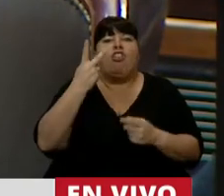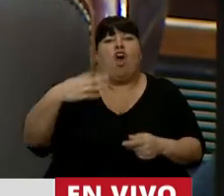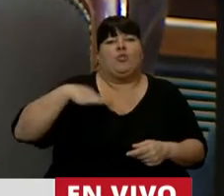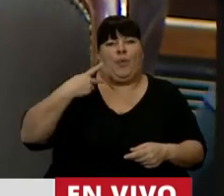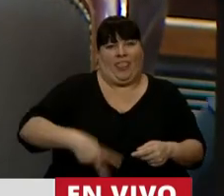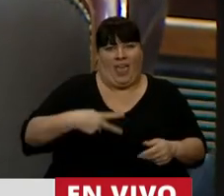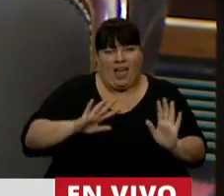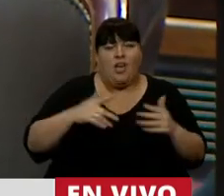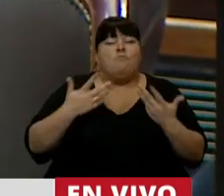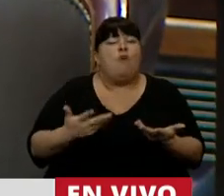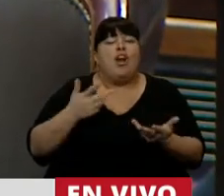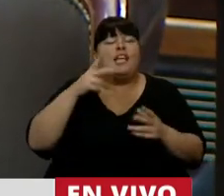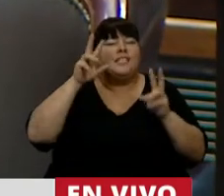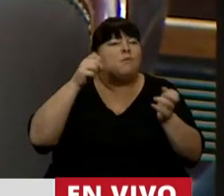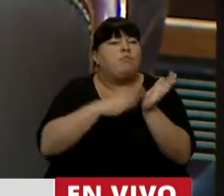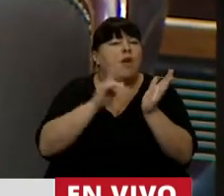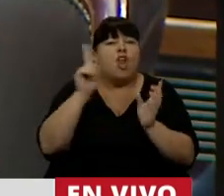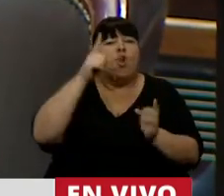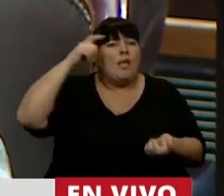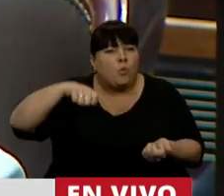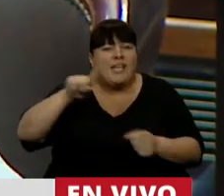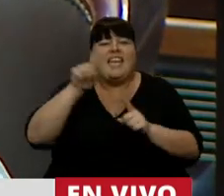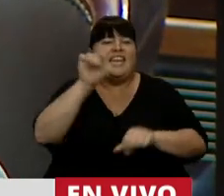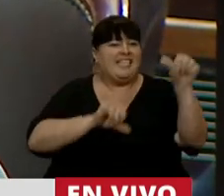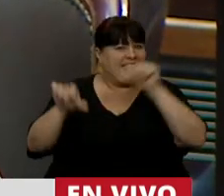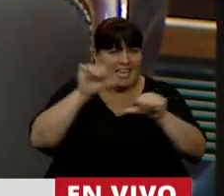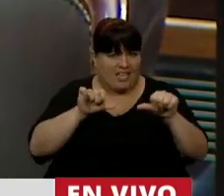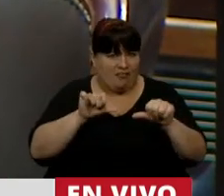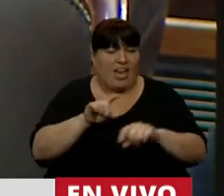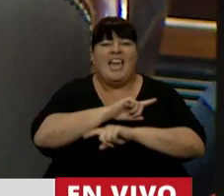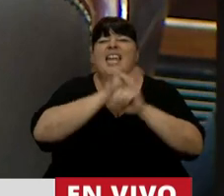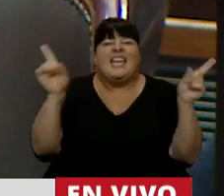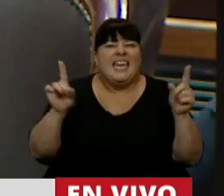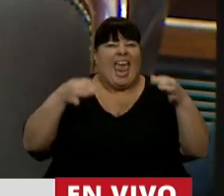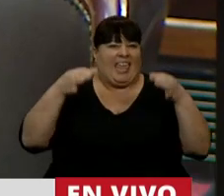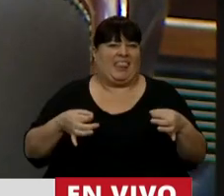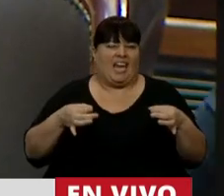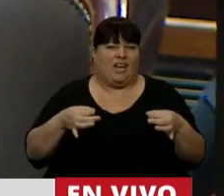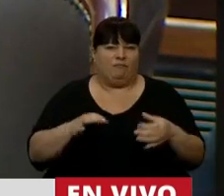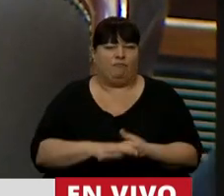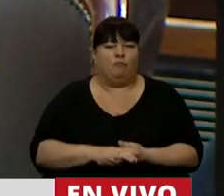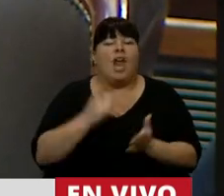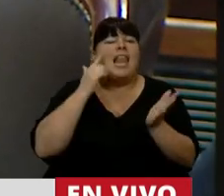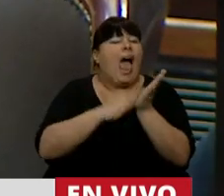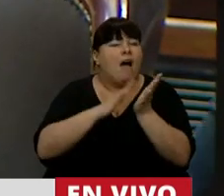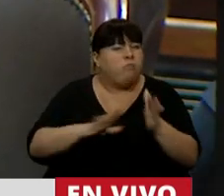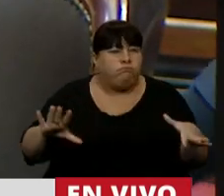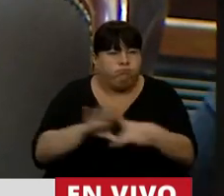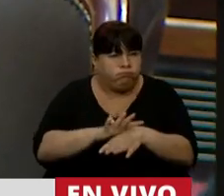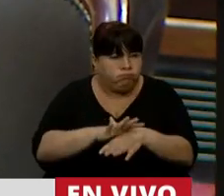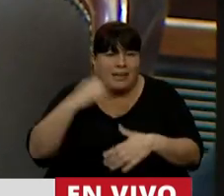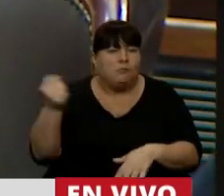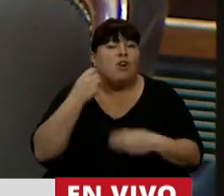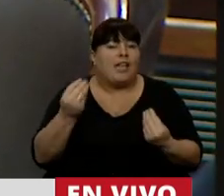vidas. Y la prueba más condundente no es jurídica, ni científica, ni siquiera ética, la prueba más fuerte